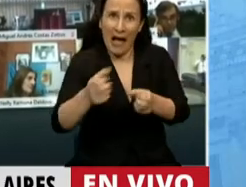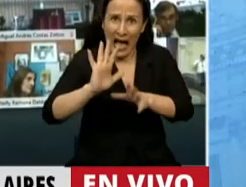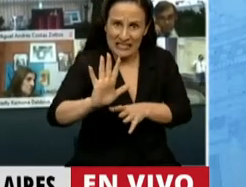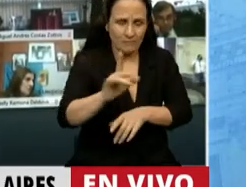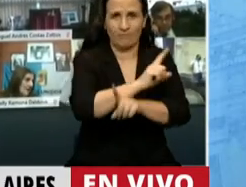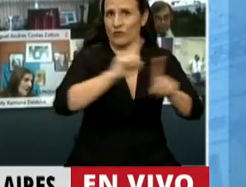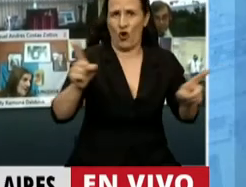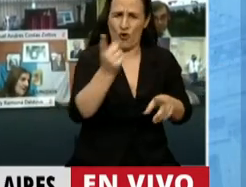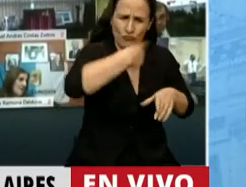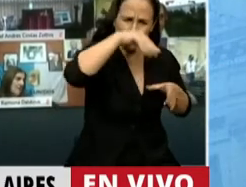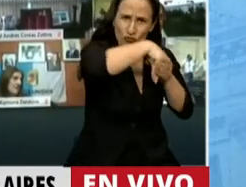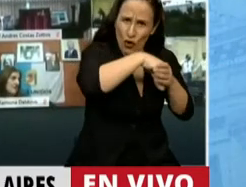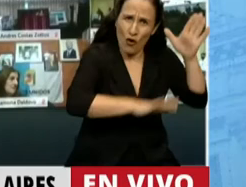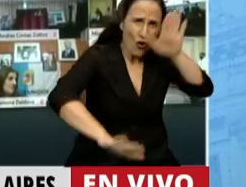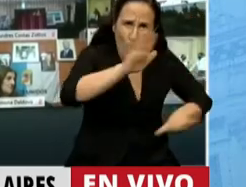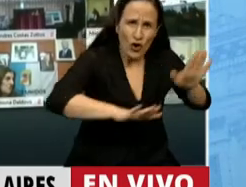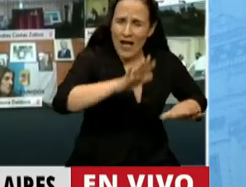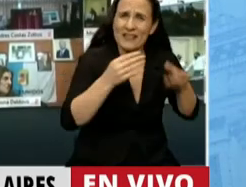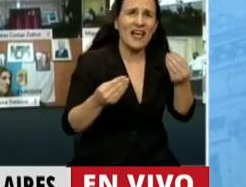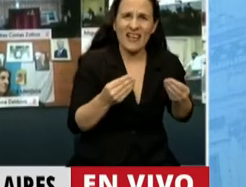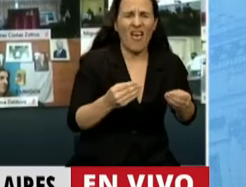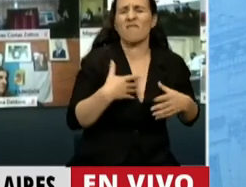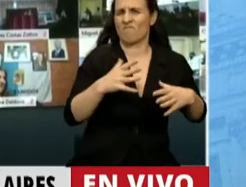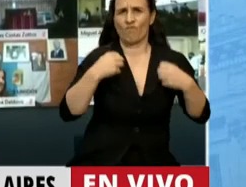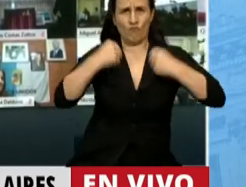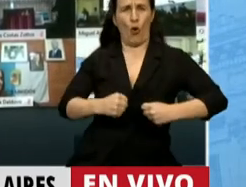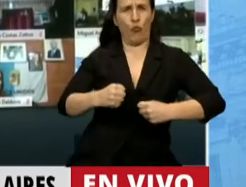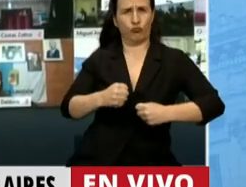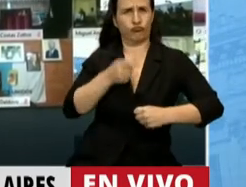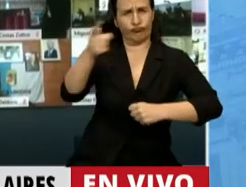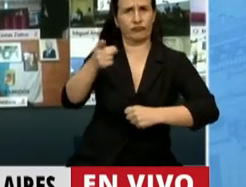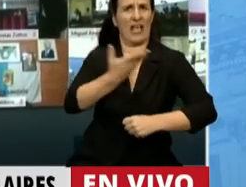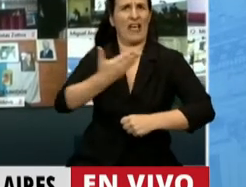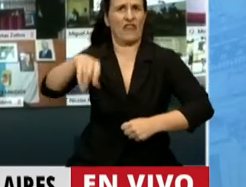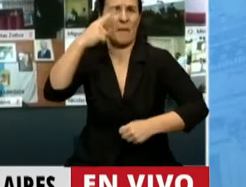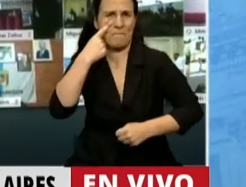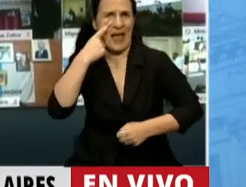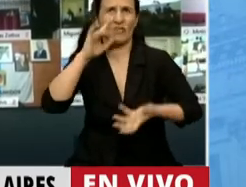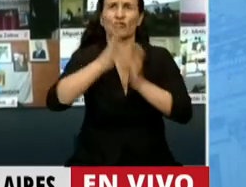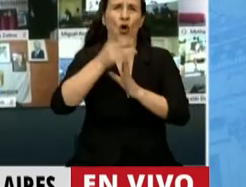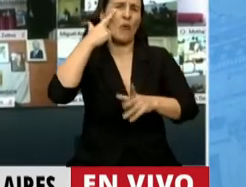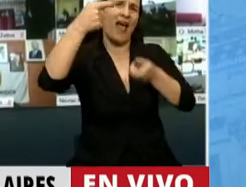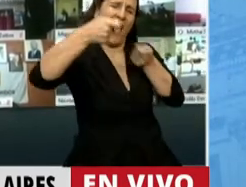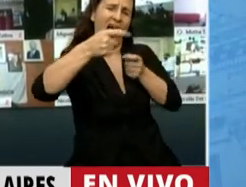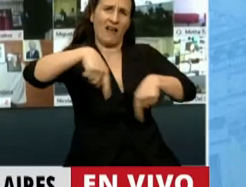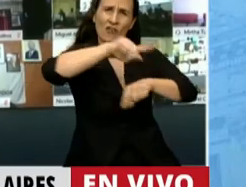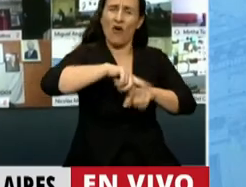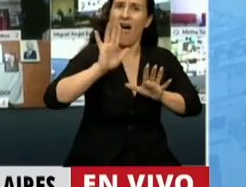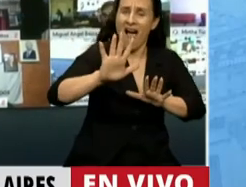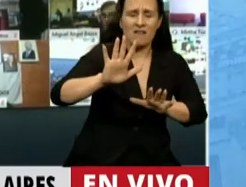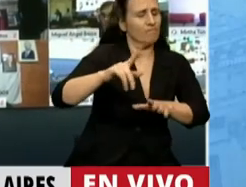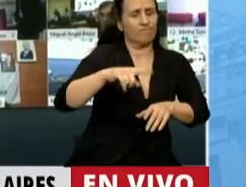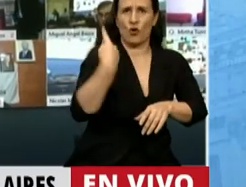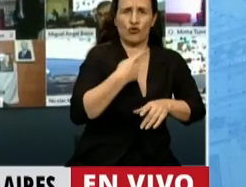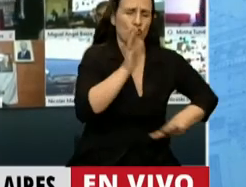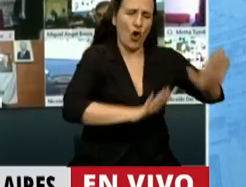sino que nos organizamos para enfrentar al FMI, al imperialismo y a sus consecuencias. Y para